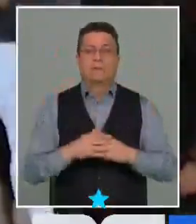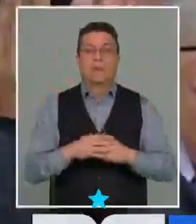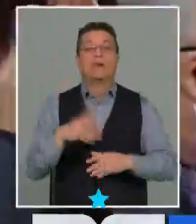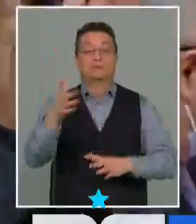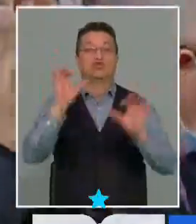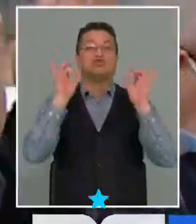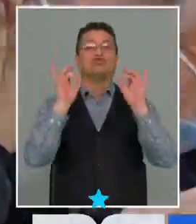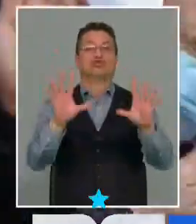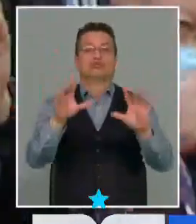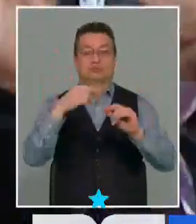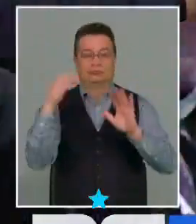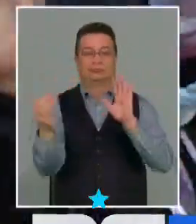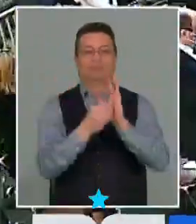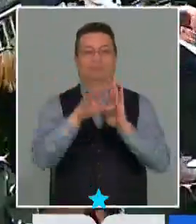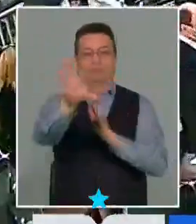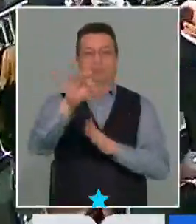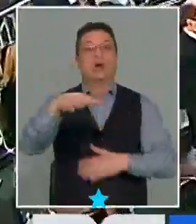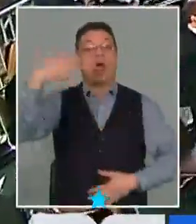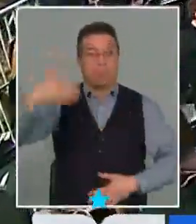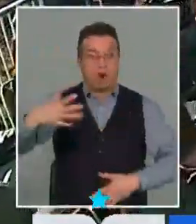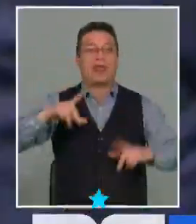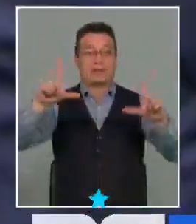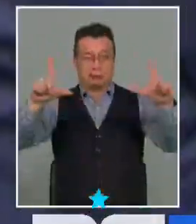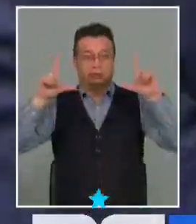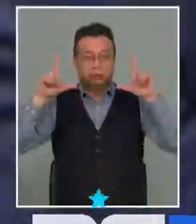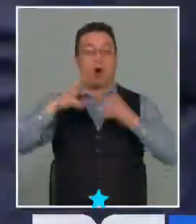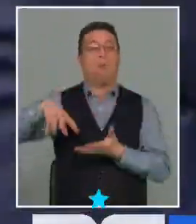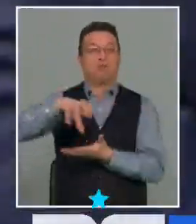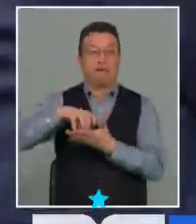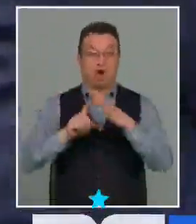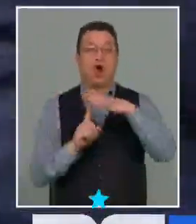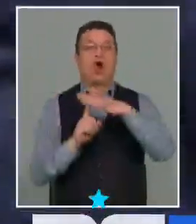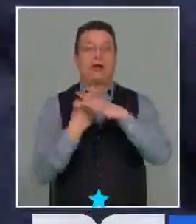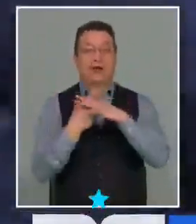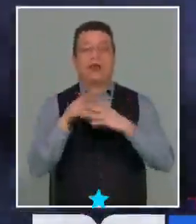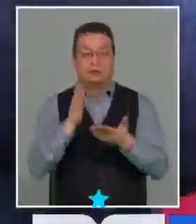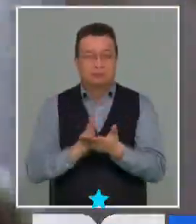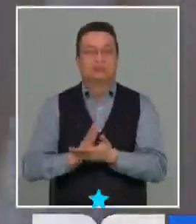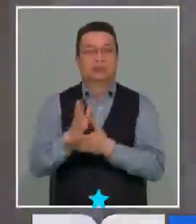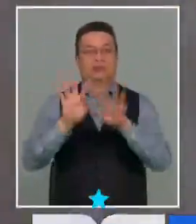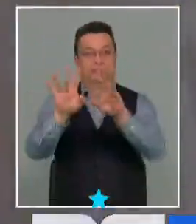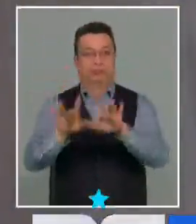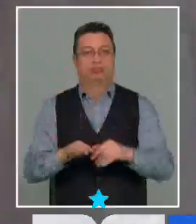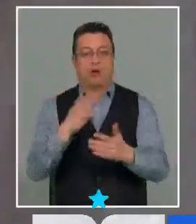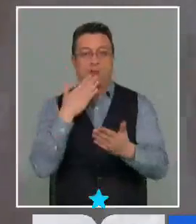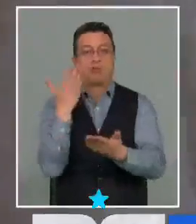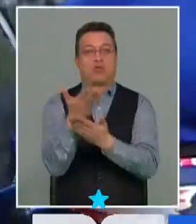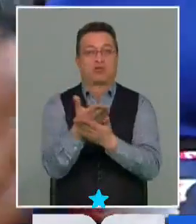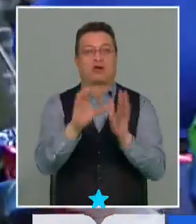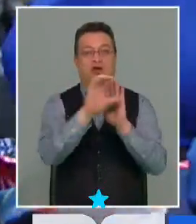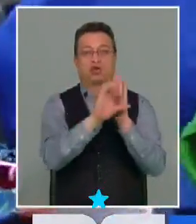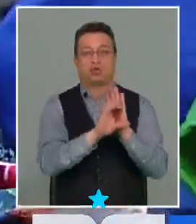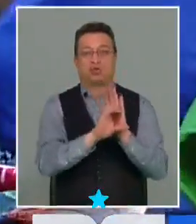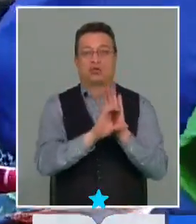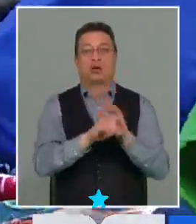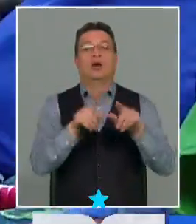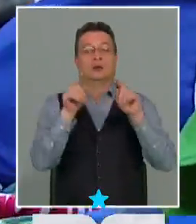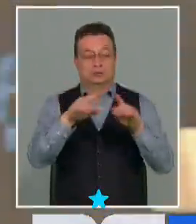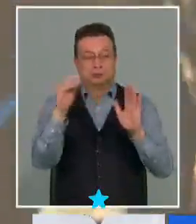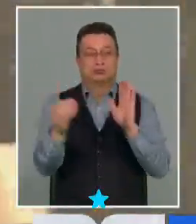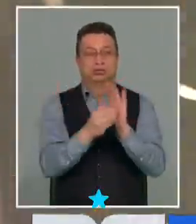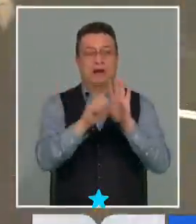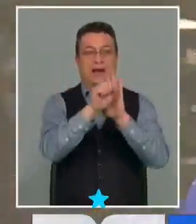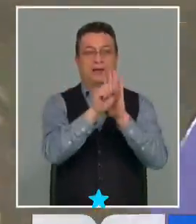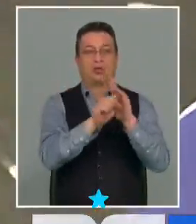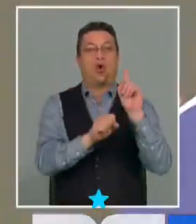Simbólica lección que graficó la importancia y protagonismo de los pueblos originarios desde el inicio de la redacción de la propuesta de constitución. Texto que plasmó en su